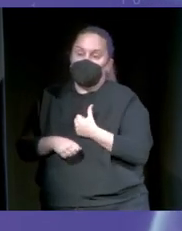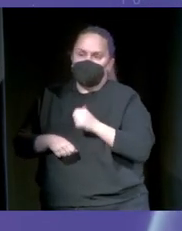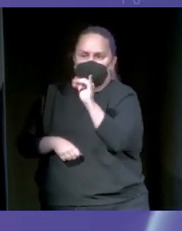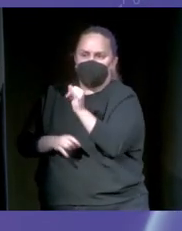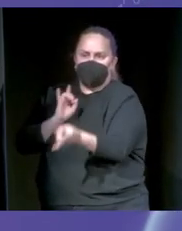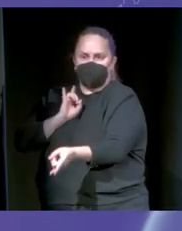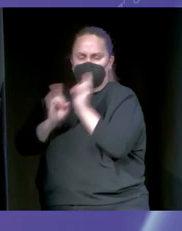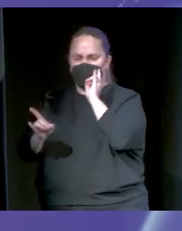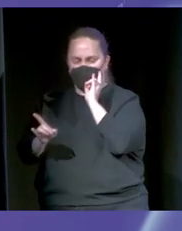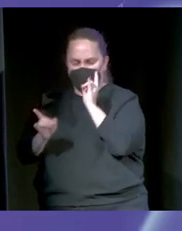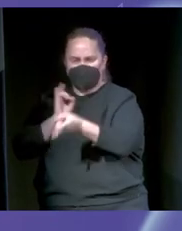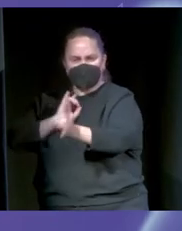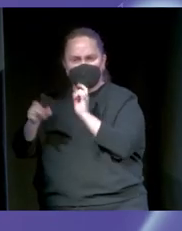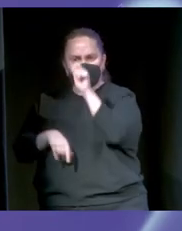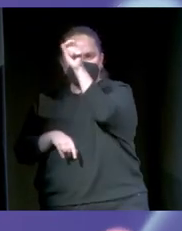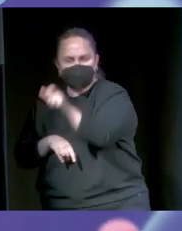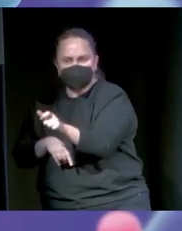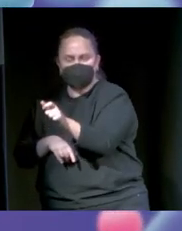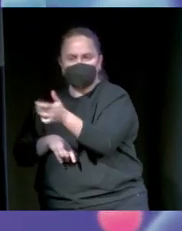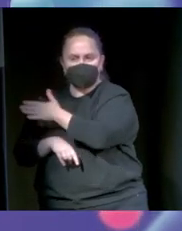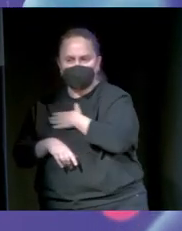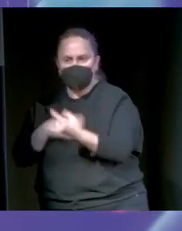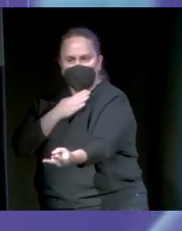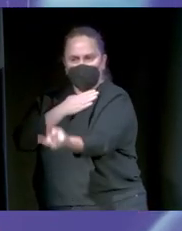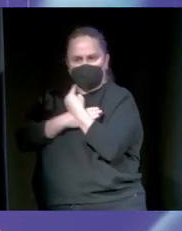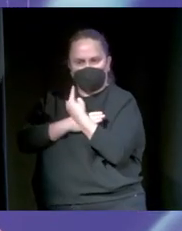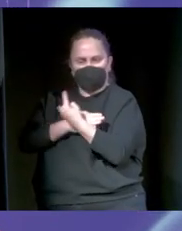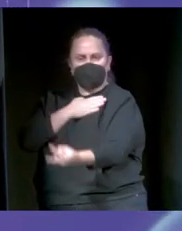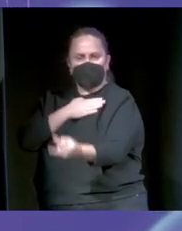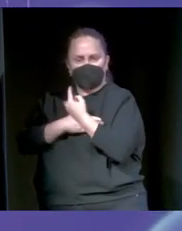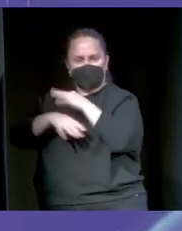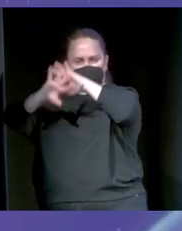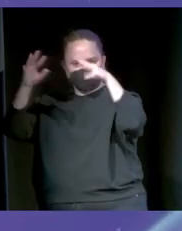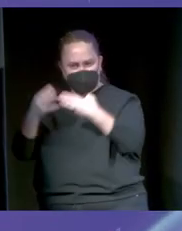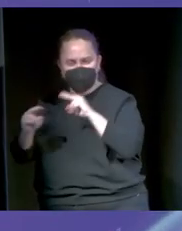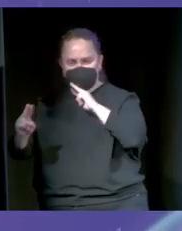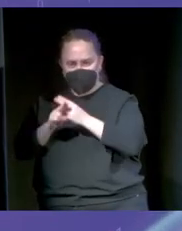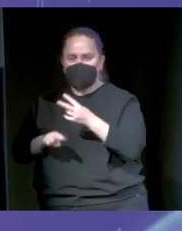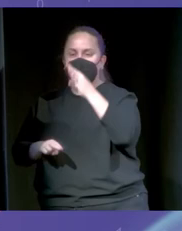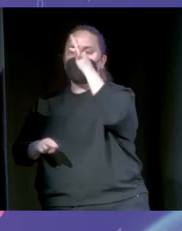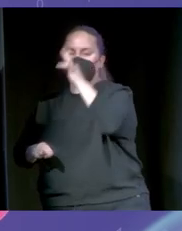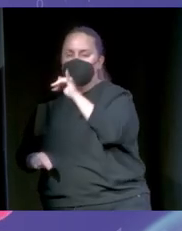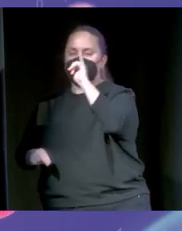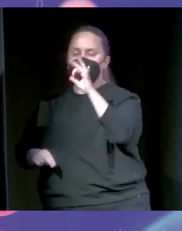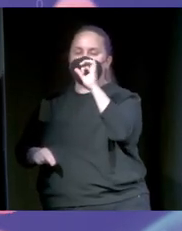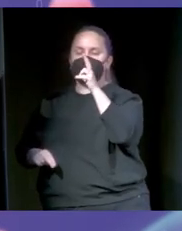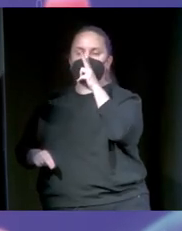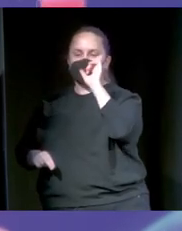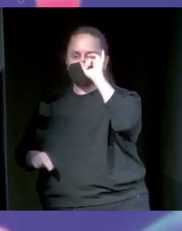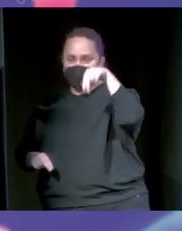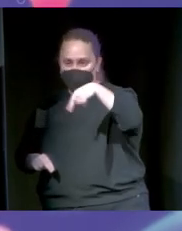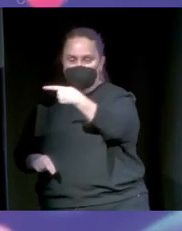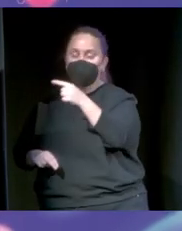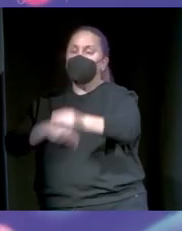Y esa llamada puede ser que sea un phishing muy avanzado. Se usa síntesis de voz para atacarte y pedirte que des